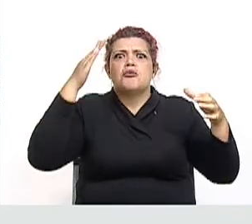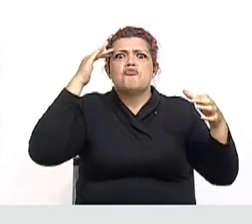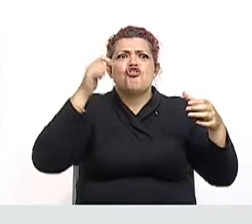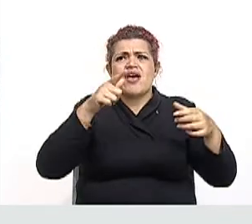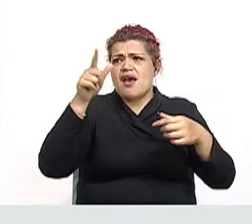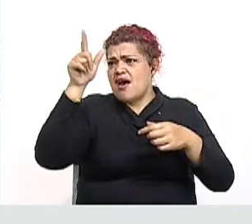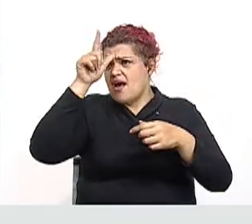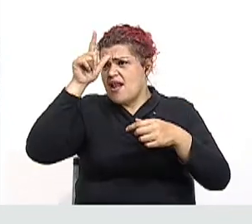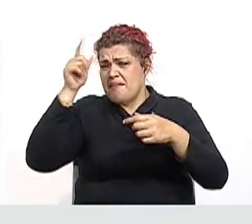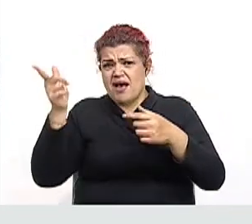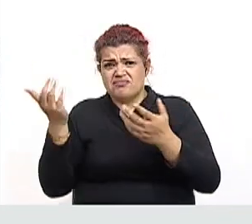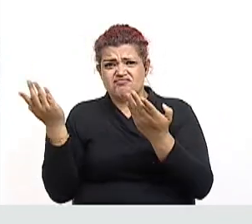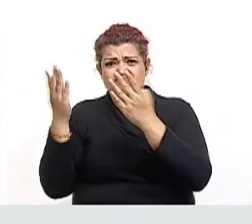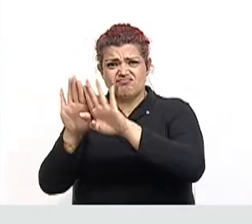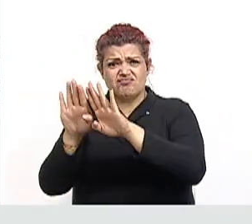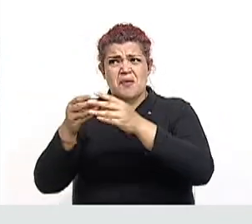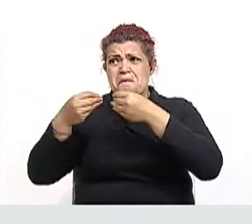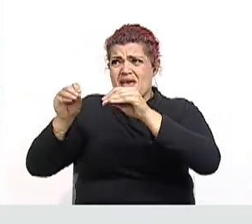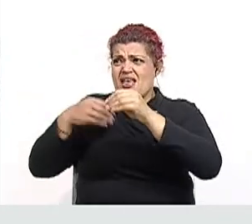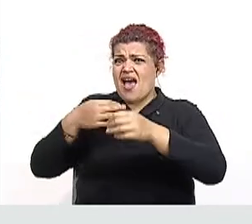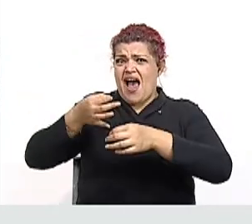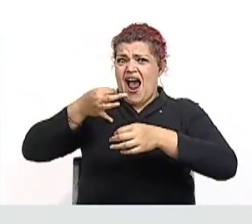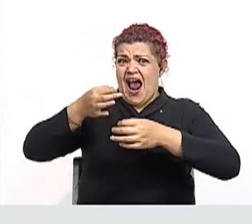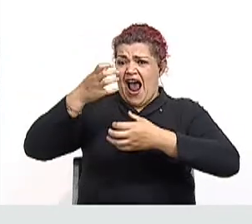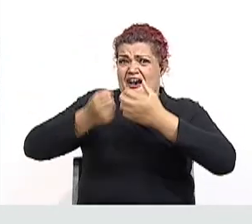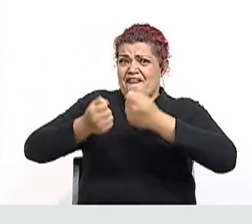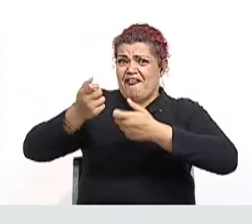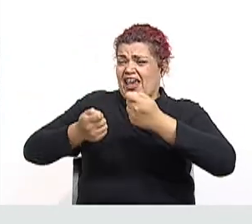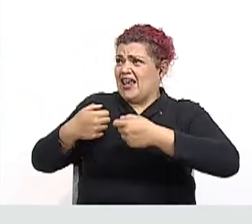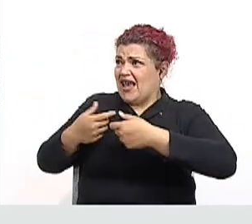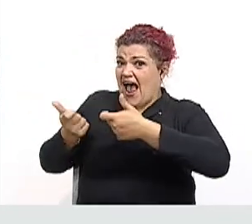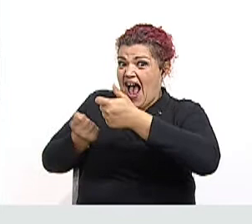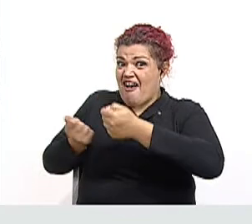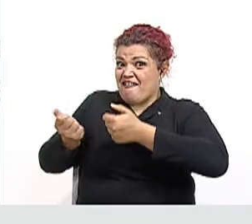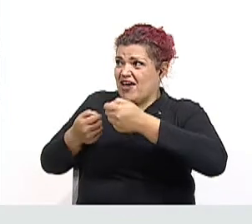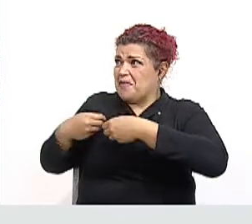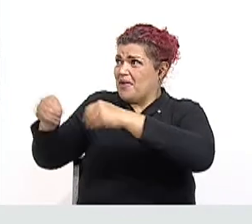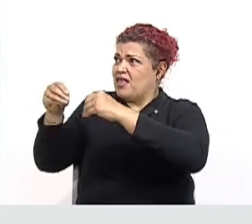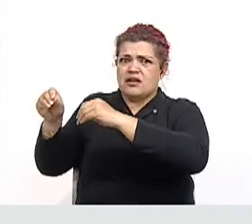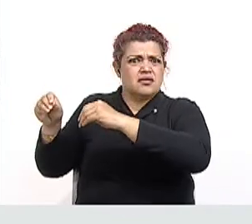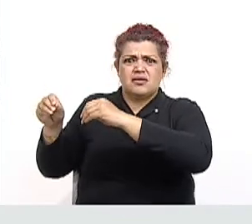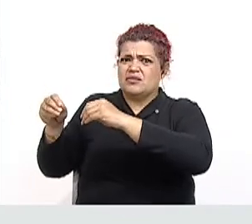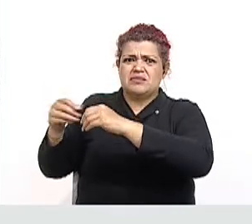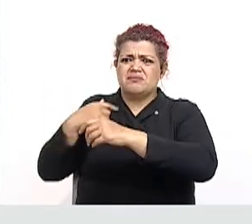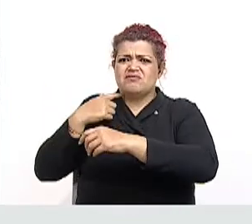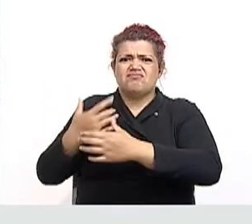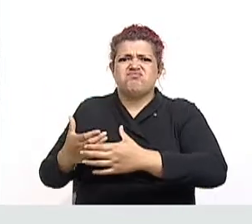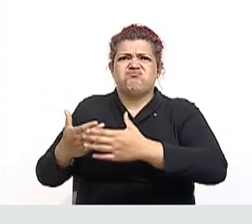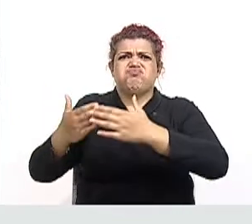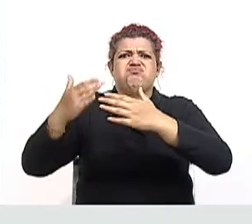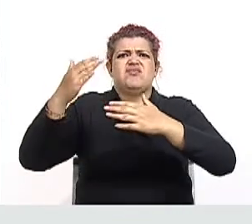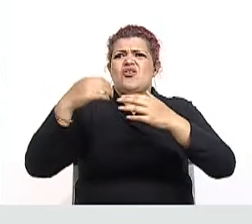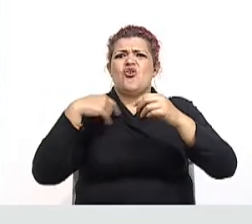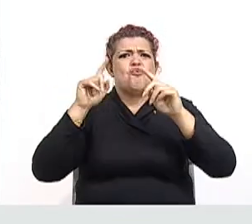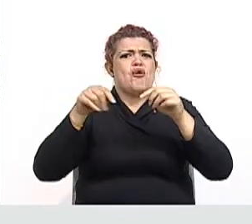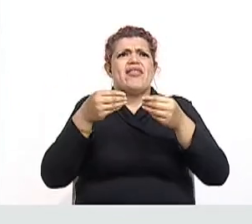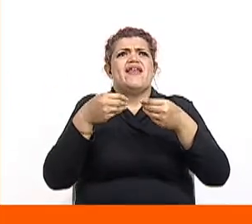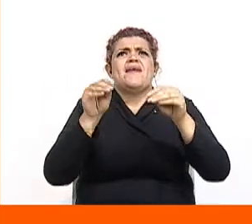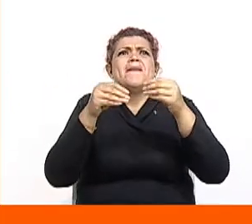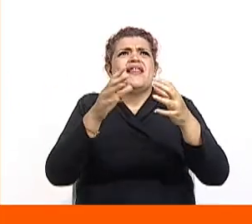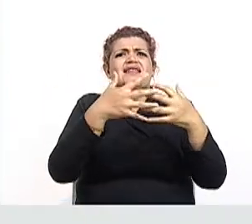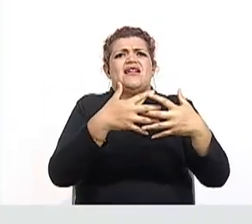alemán para el café costarricense, se sumó la insuficiencia a las cuotas y los precios de ese producto colocado en el mercado